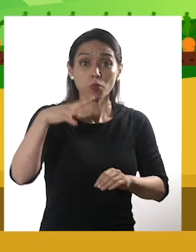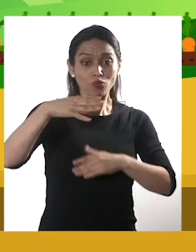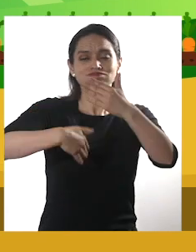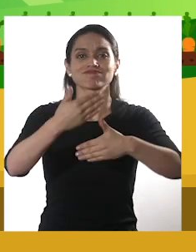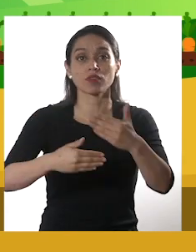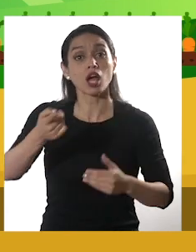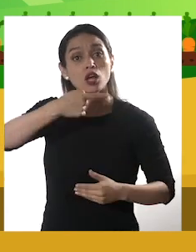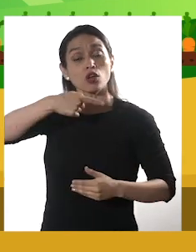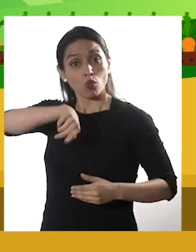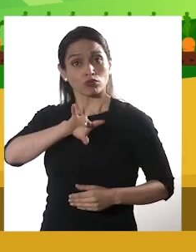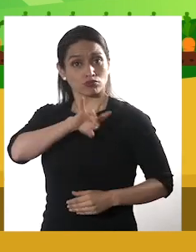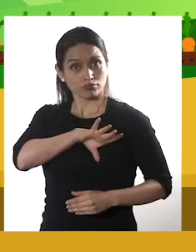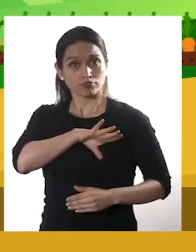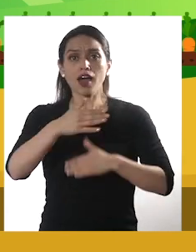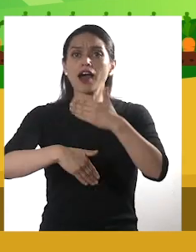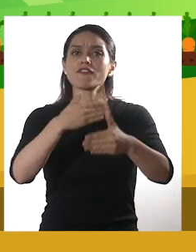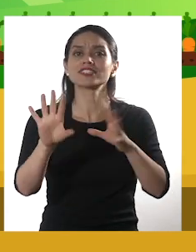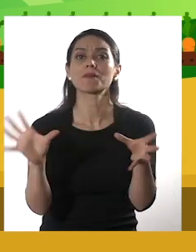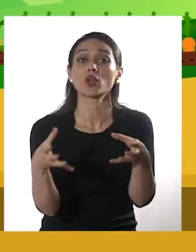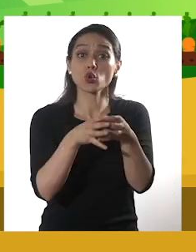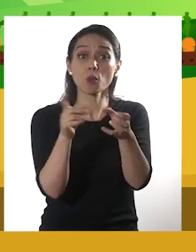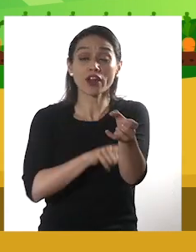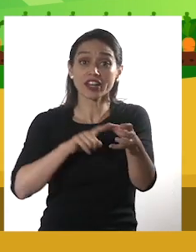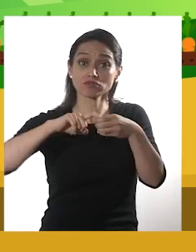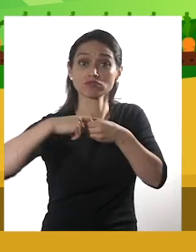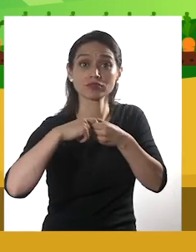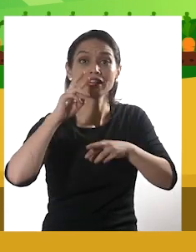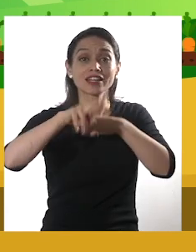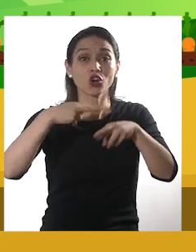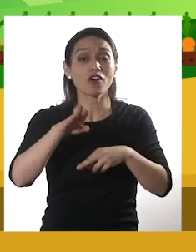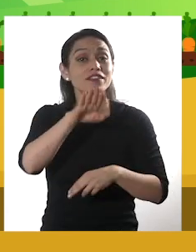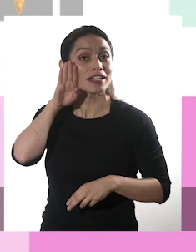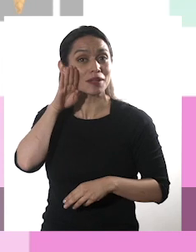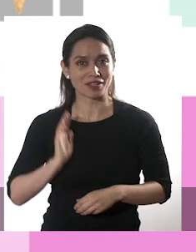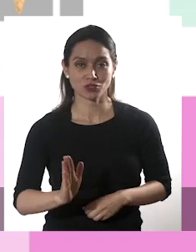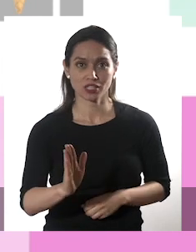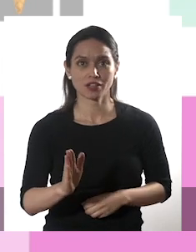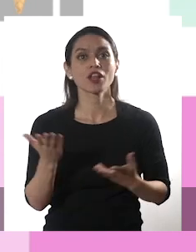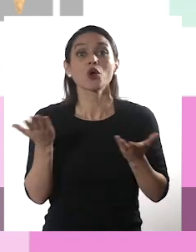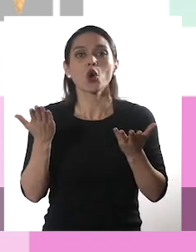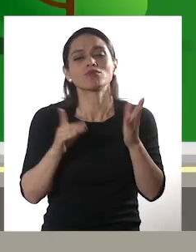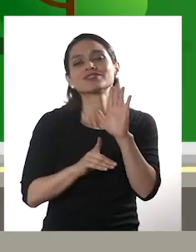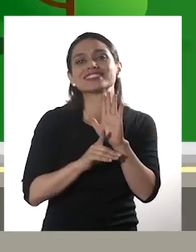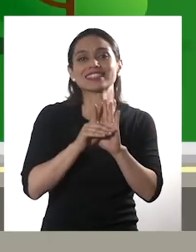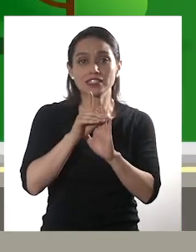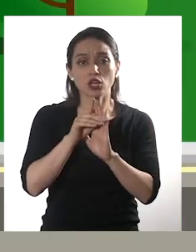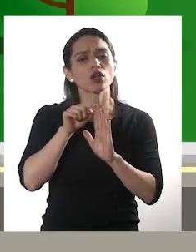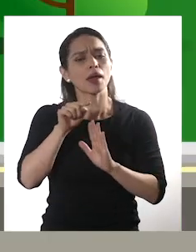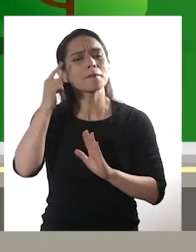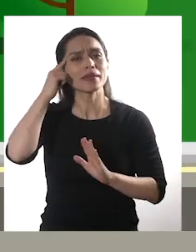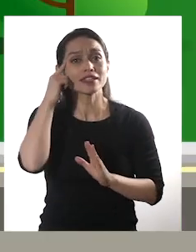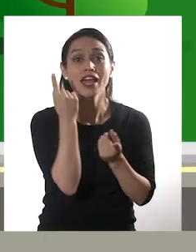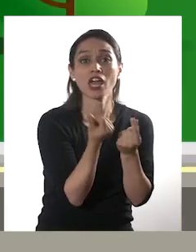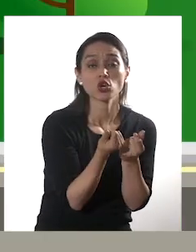Nuestro país avanza hacia una matriz energética renovable, limpia y sostenible, en base a un desarrollo que considere